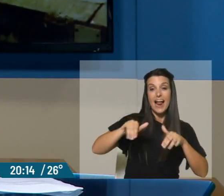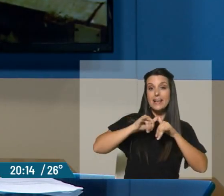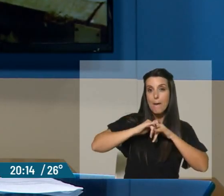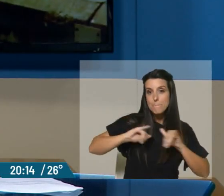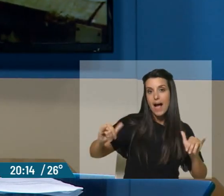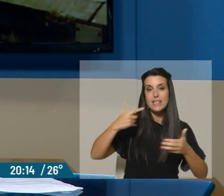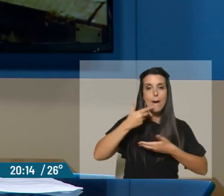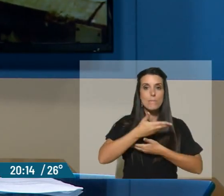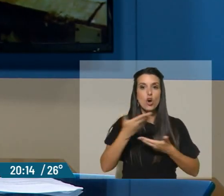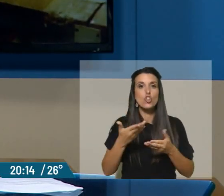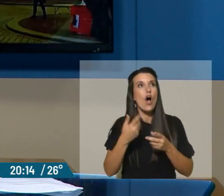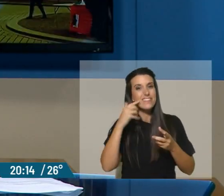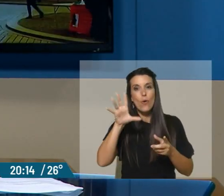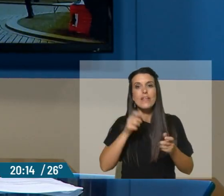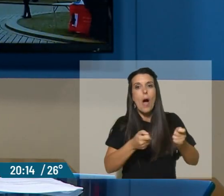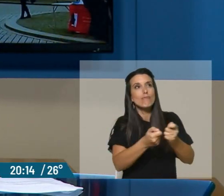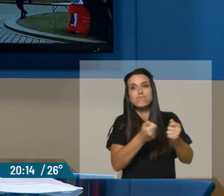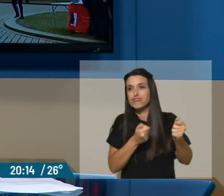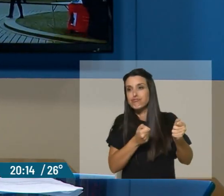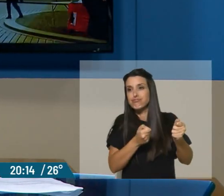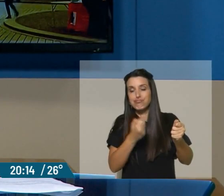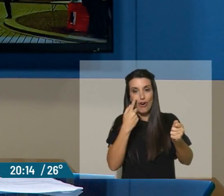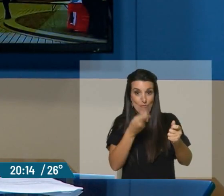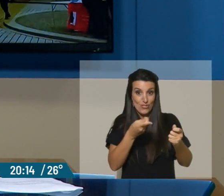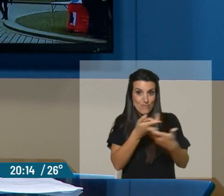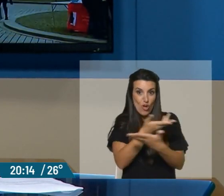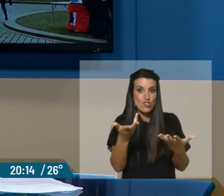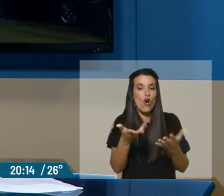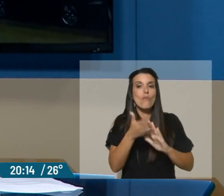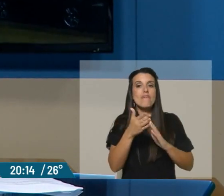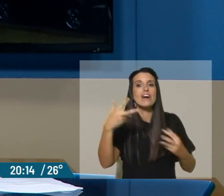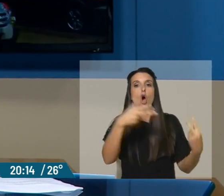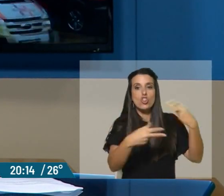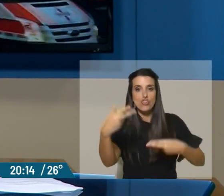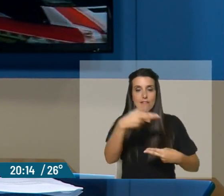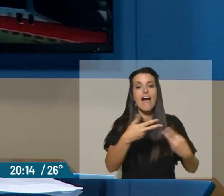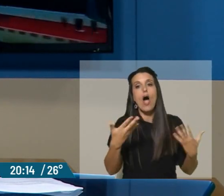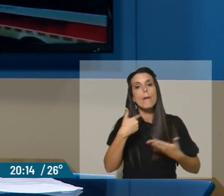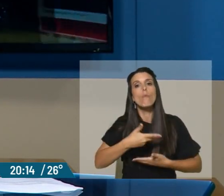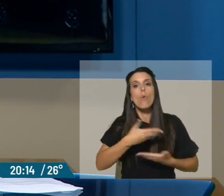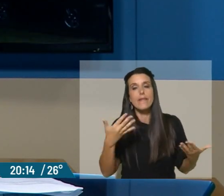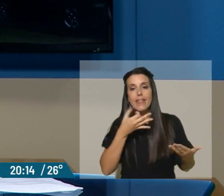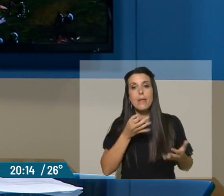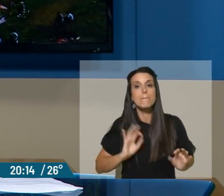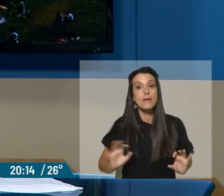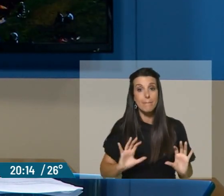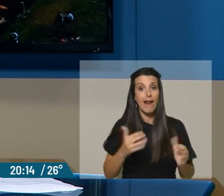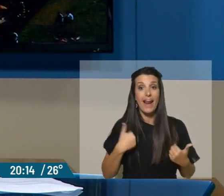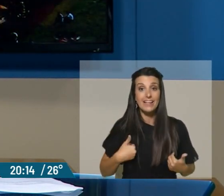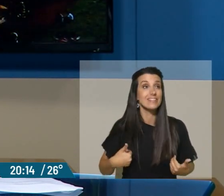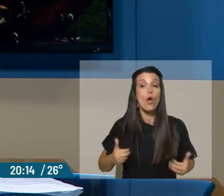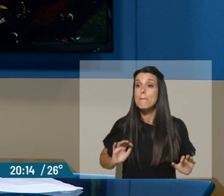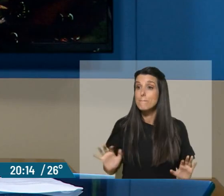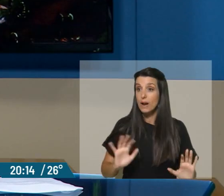una motosierra para simbolizar lo que sería el recorte del gasto público, ahora lo que está haciendo es preparar a los argentinos